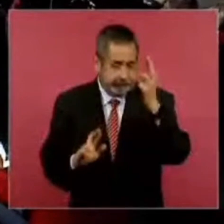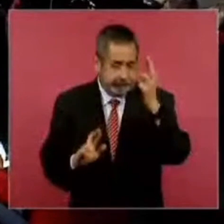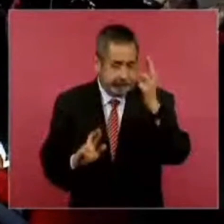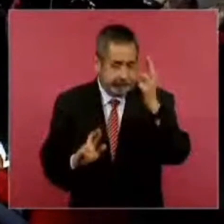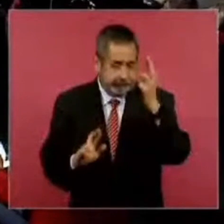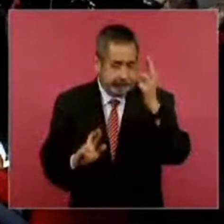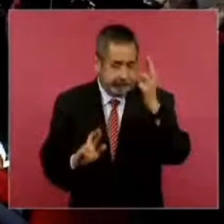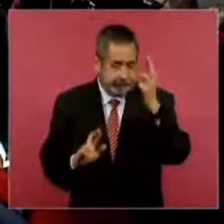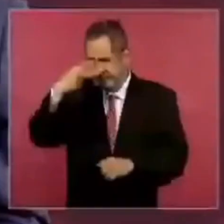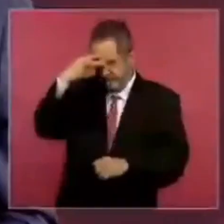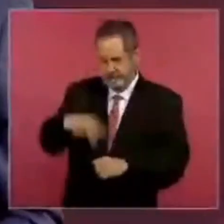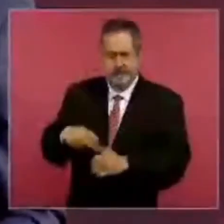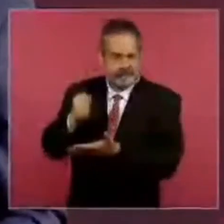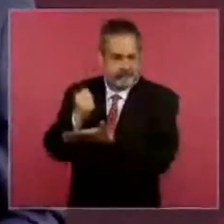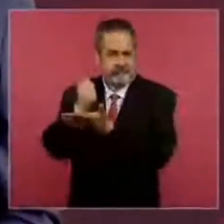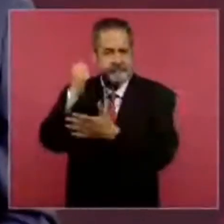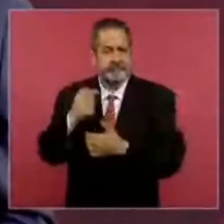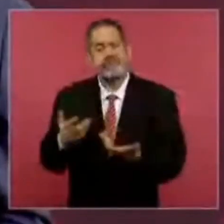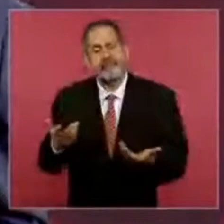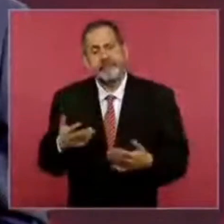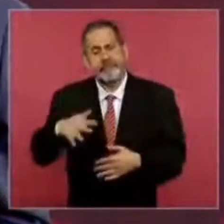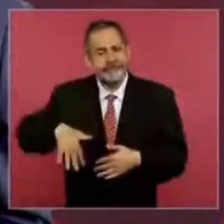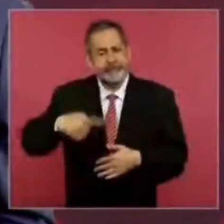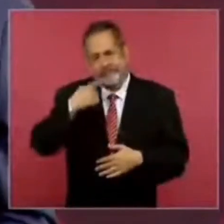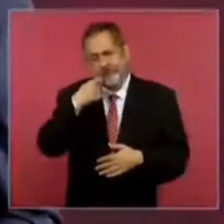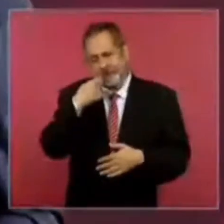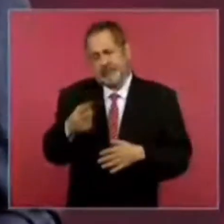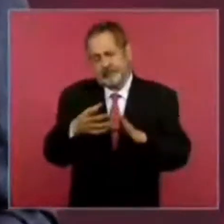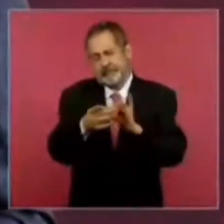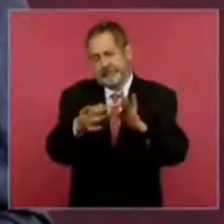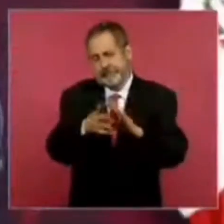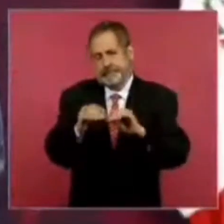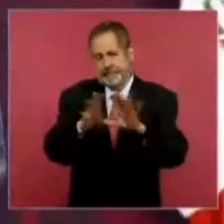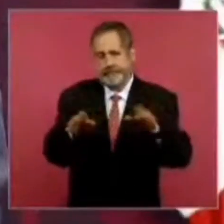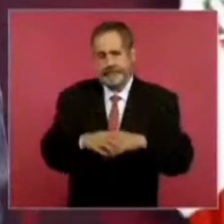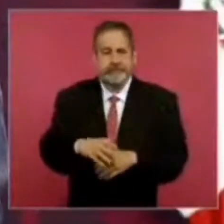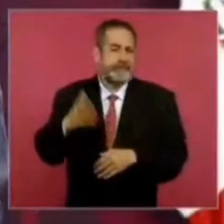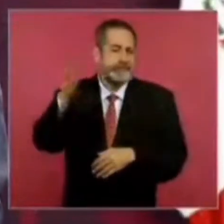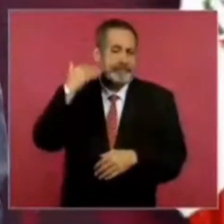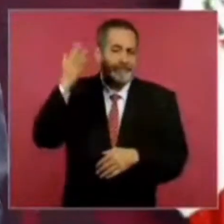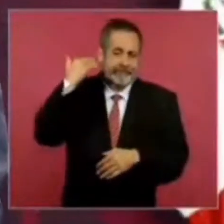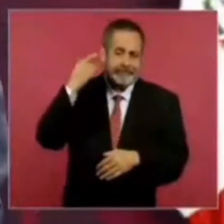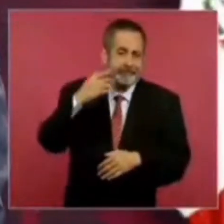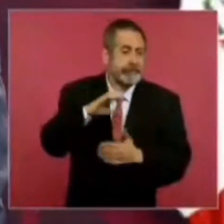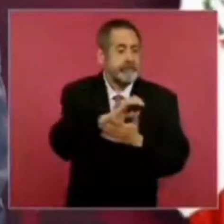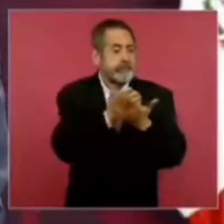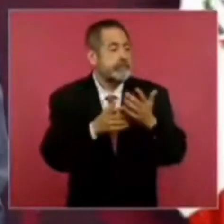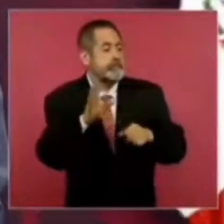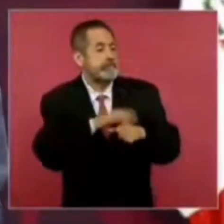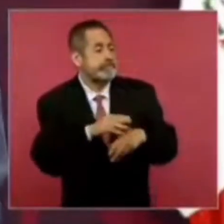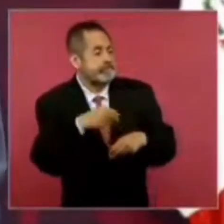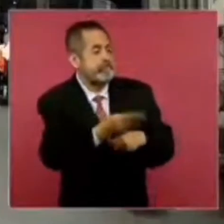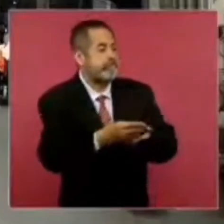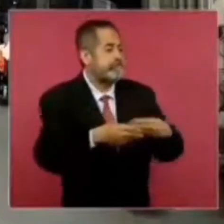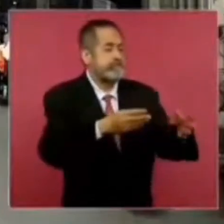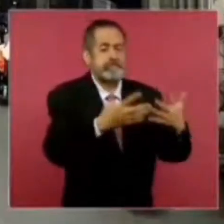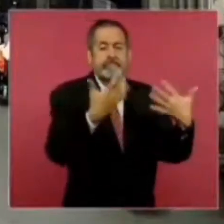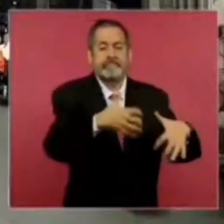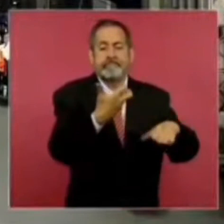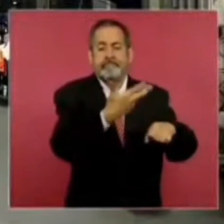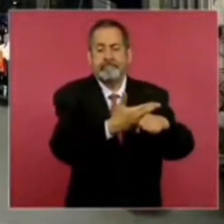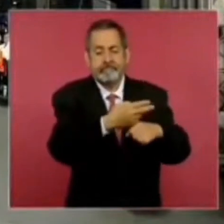Ya lo comenté, de cómo se habían entregado concesiones en el porfiriato a empresas